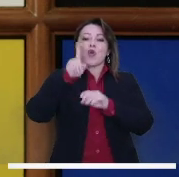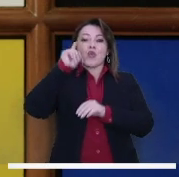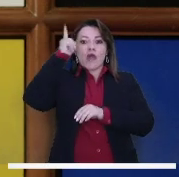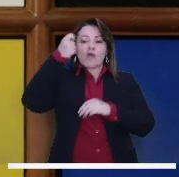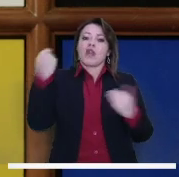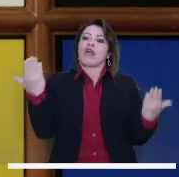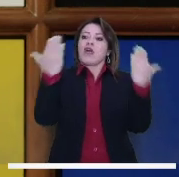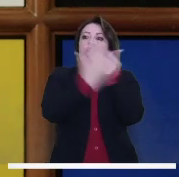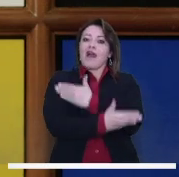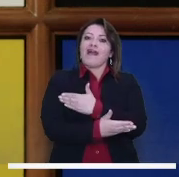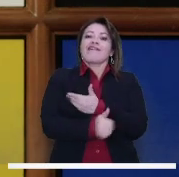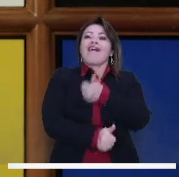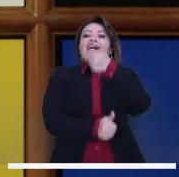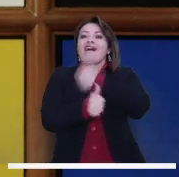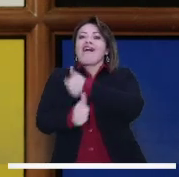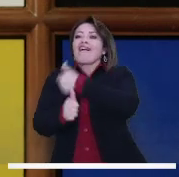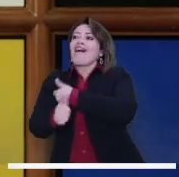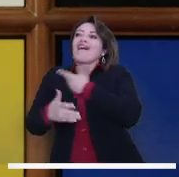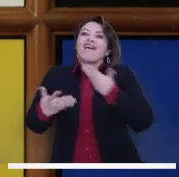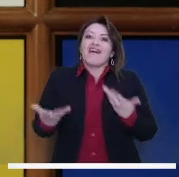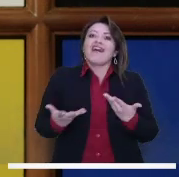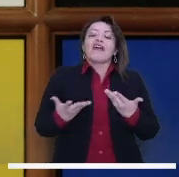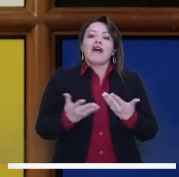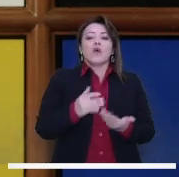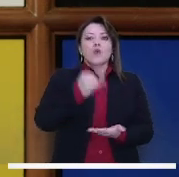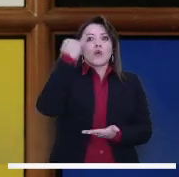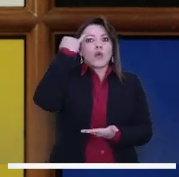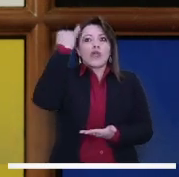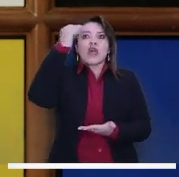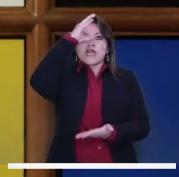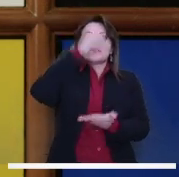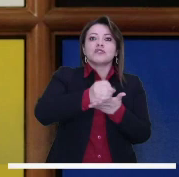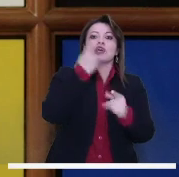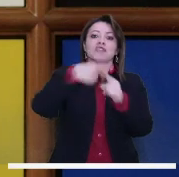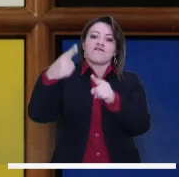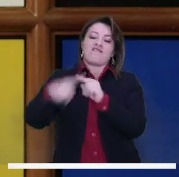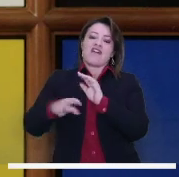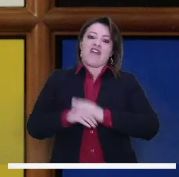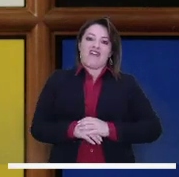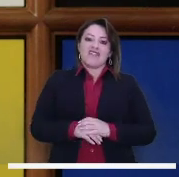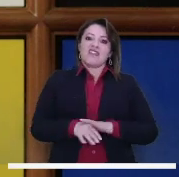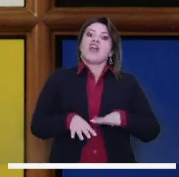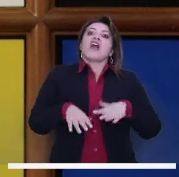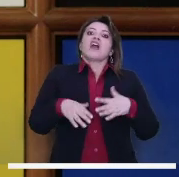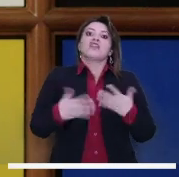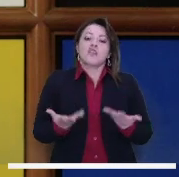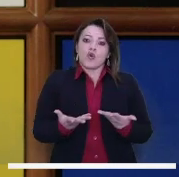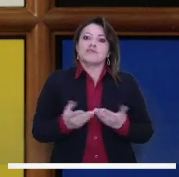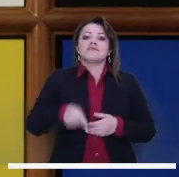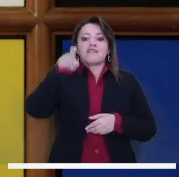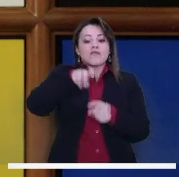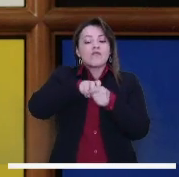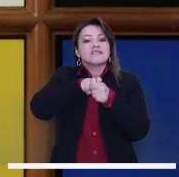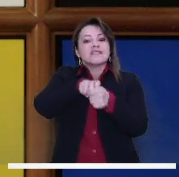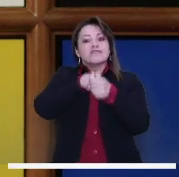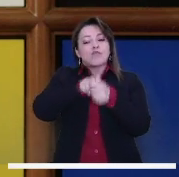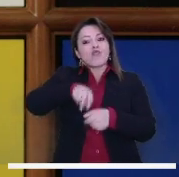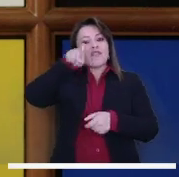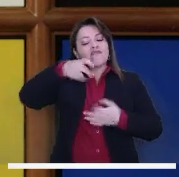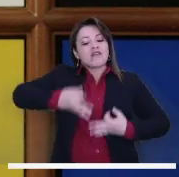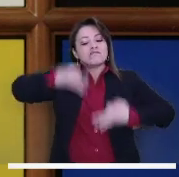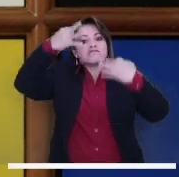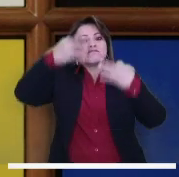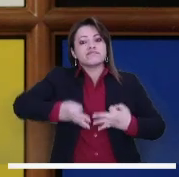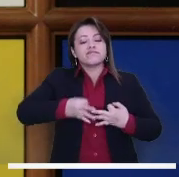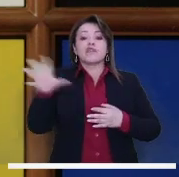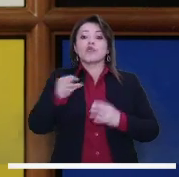la ciudad. El tema de movilidad no tiene color político. Aquí pedir un metro por encima o por abajo no puede ser de izquierda o de derecha. Es